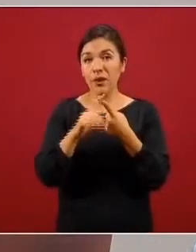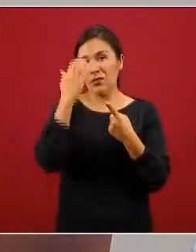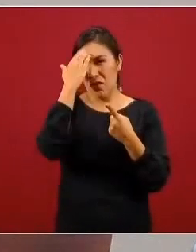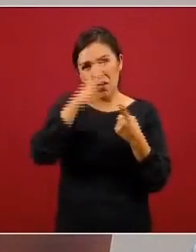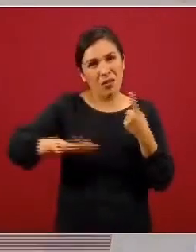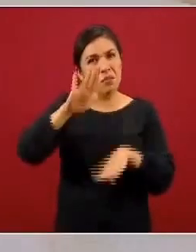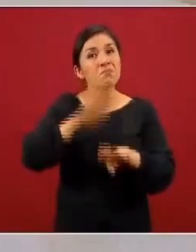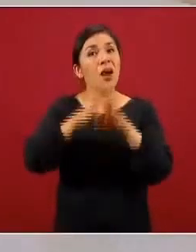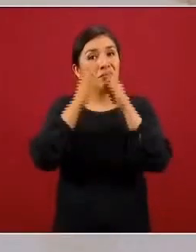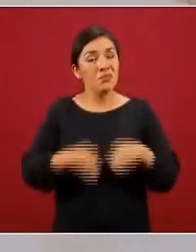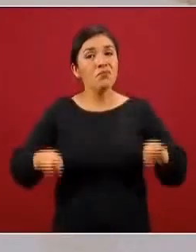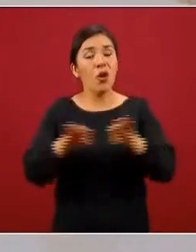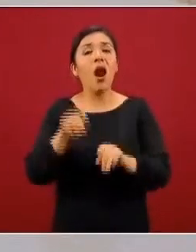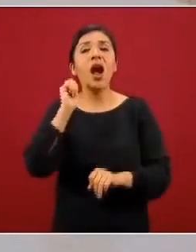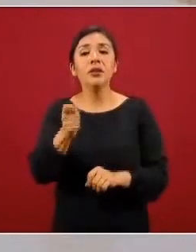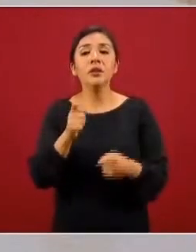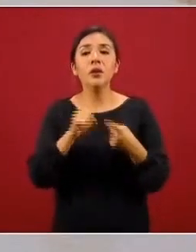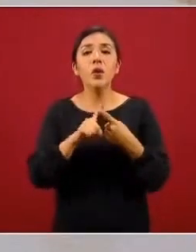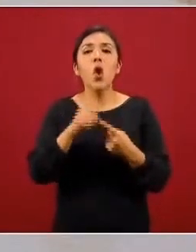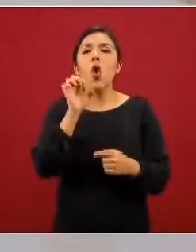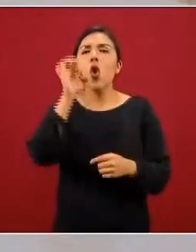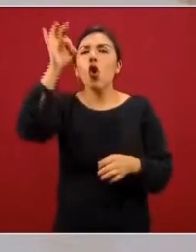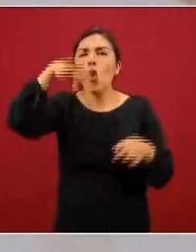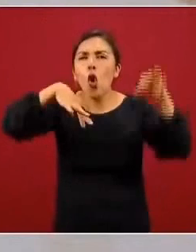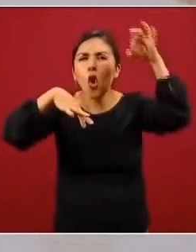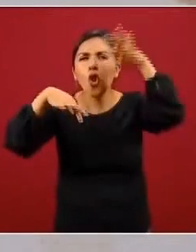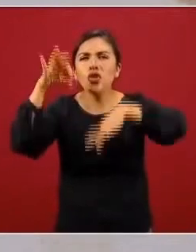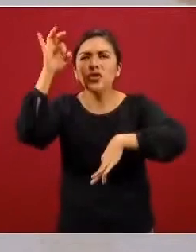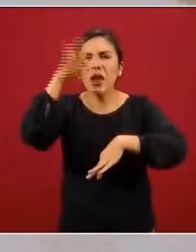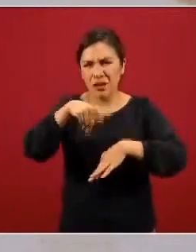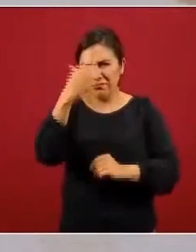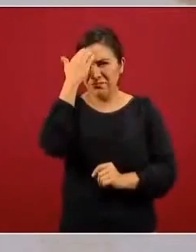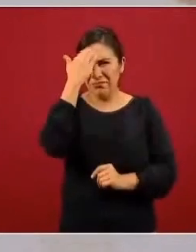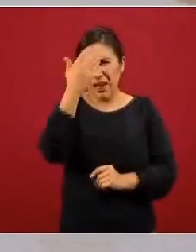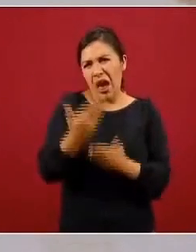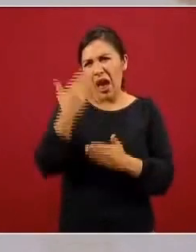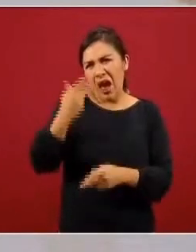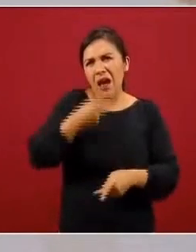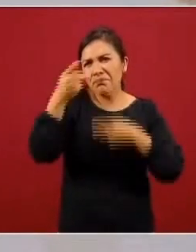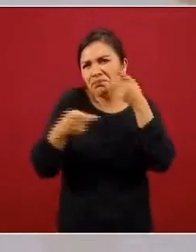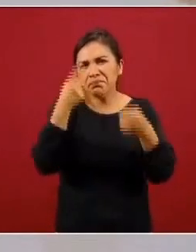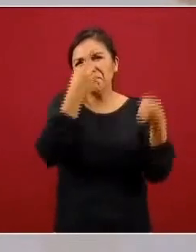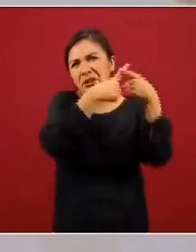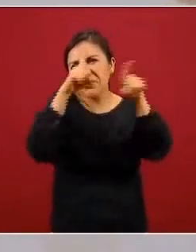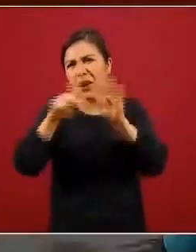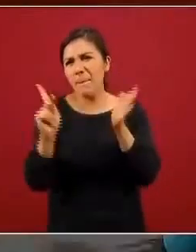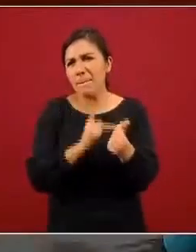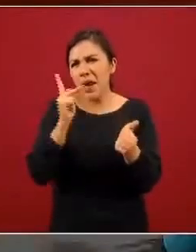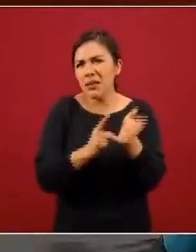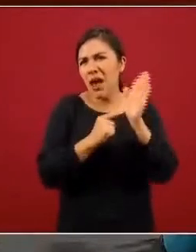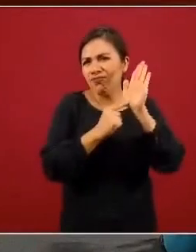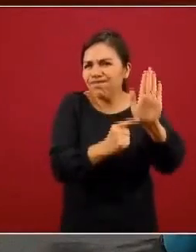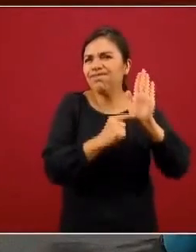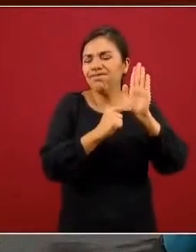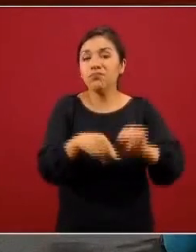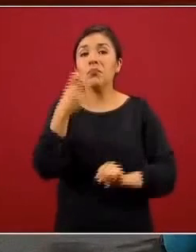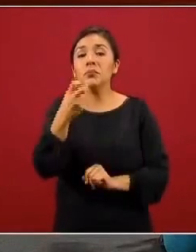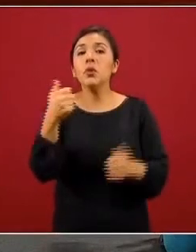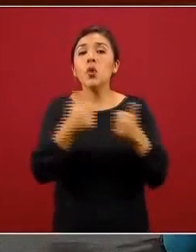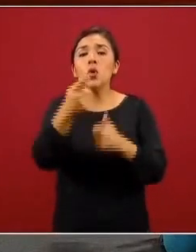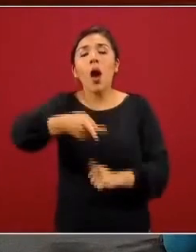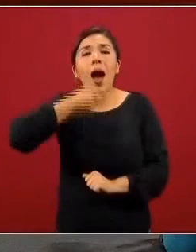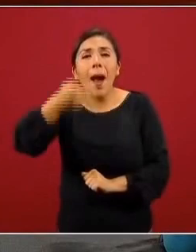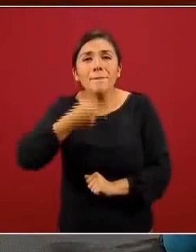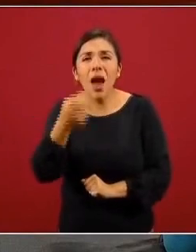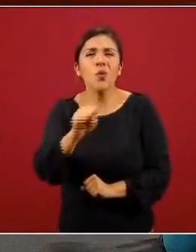considera más importante es a través de gotas estas gotitas como se han mencionado en diversas conferencias se producen al